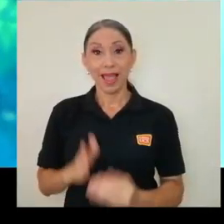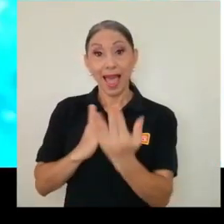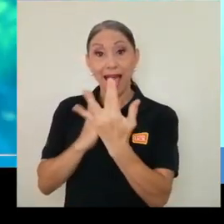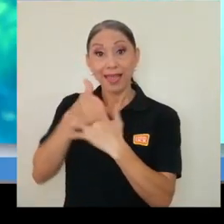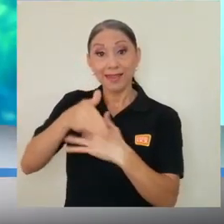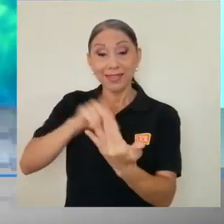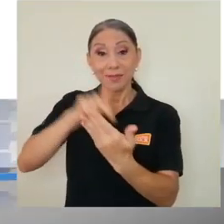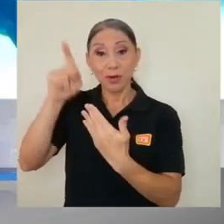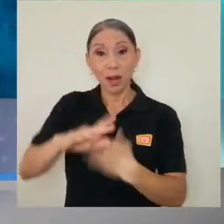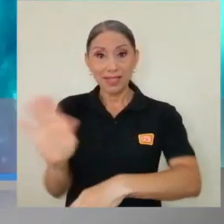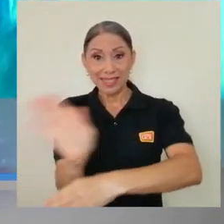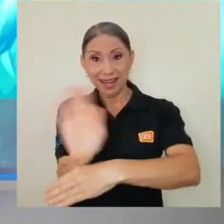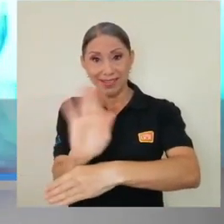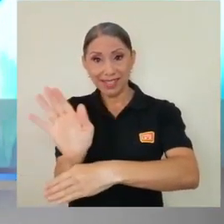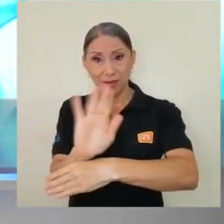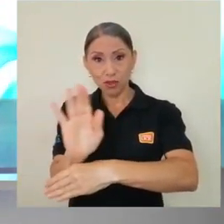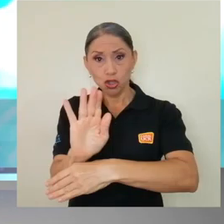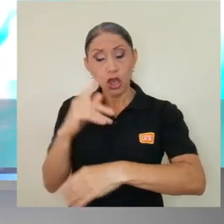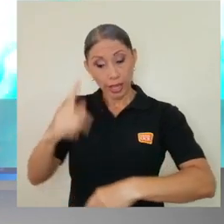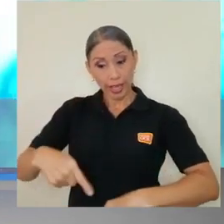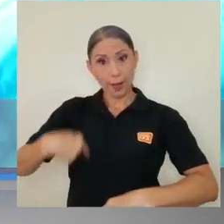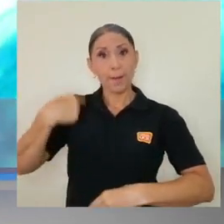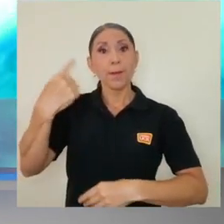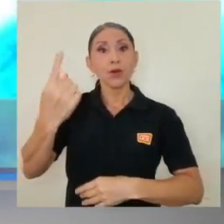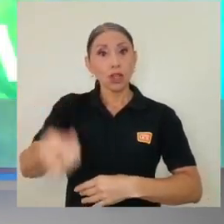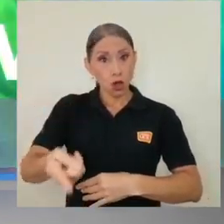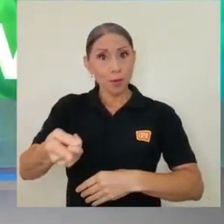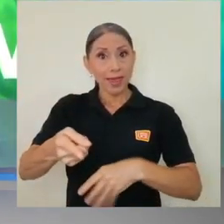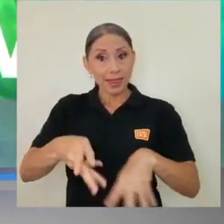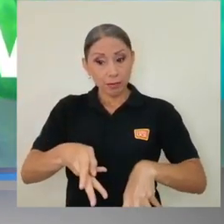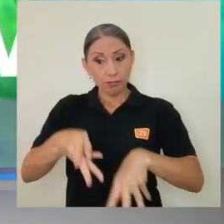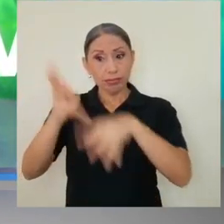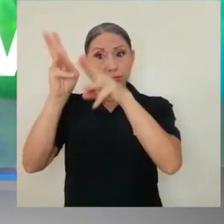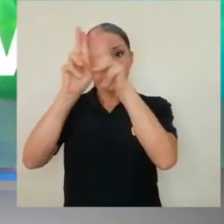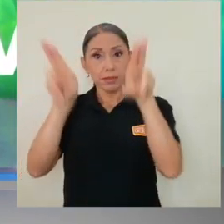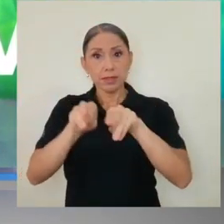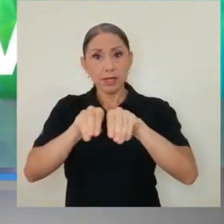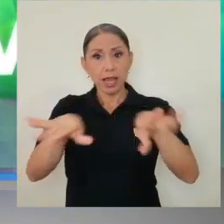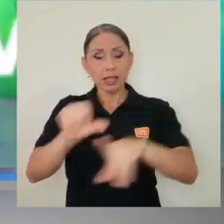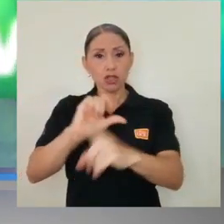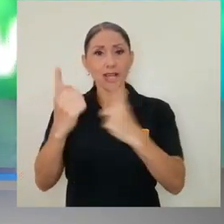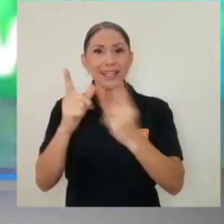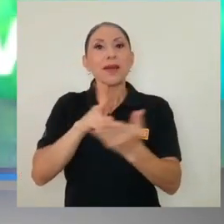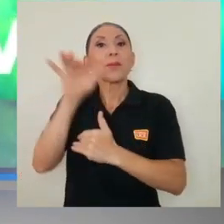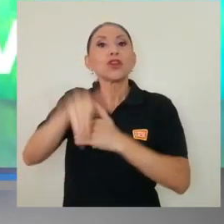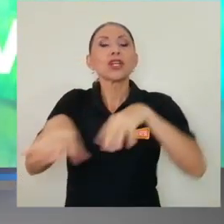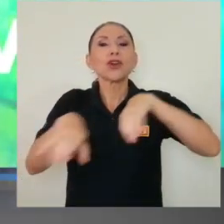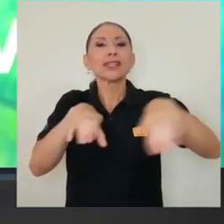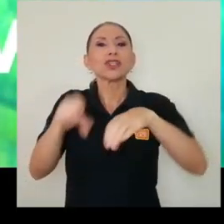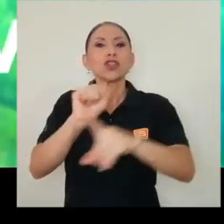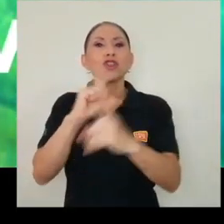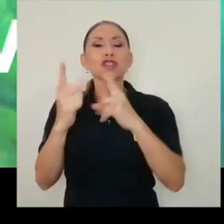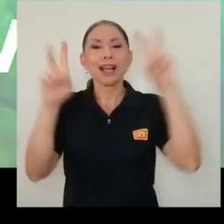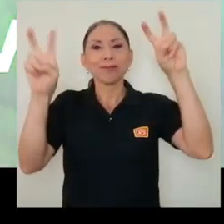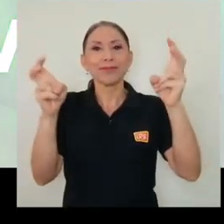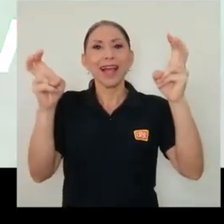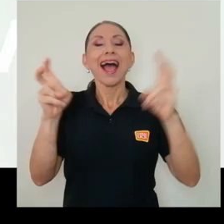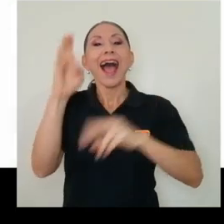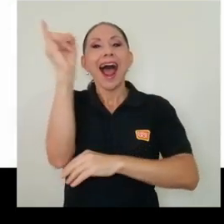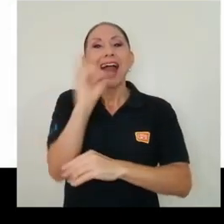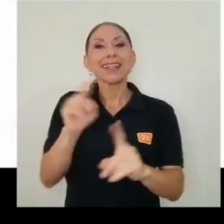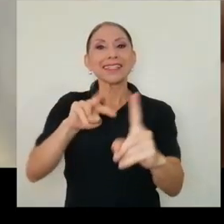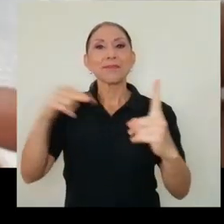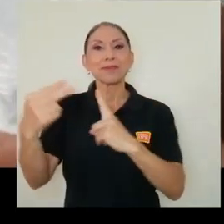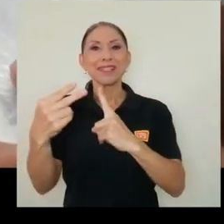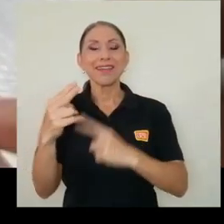A través de programas televisivos que posteriormente se llevaron a las redes sociales, el proyecto de acción social Artes en Perspectiva de la